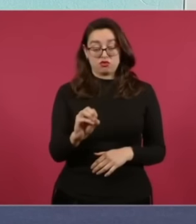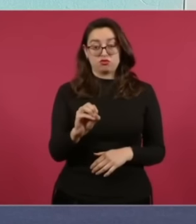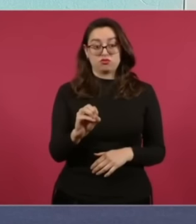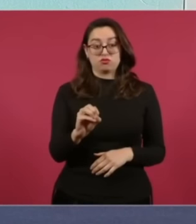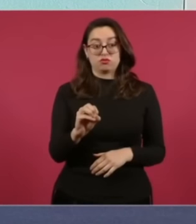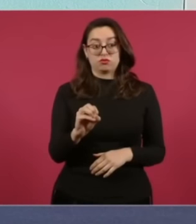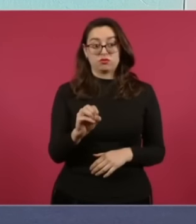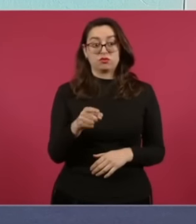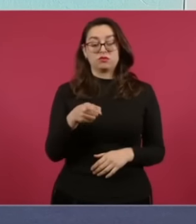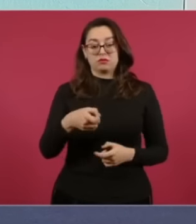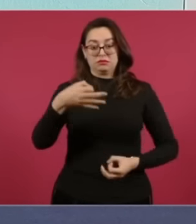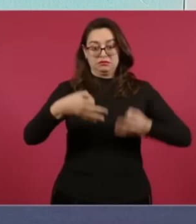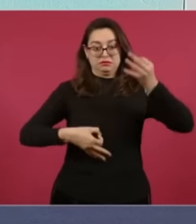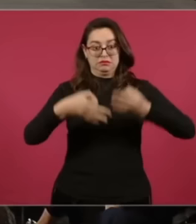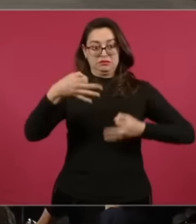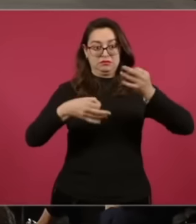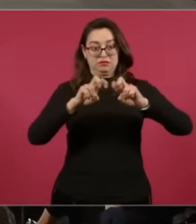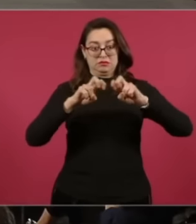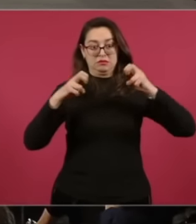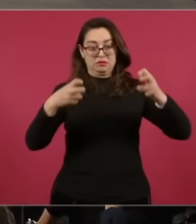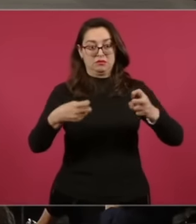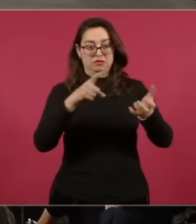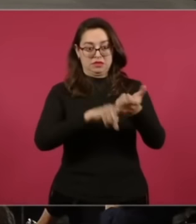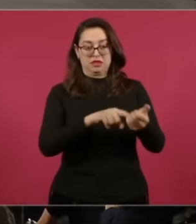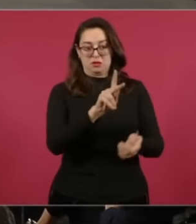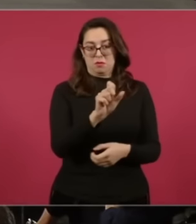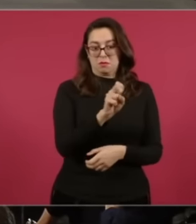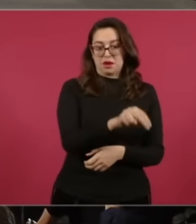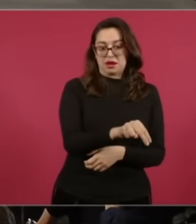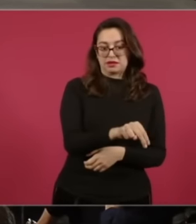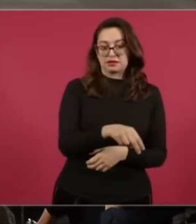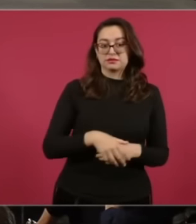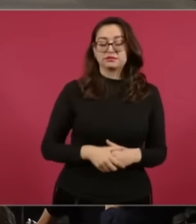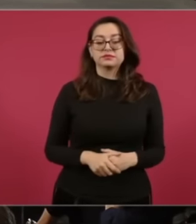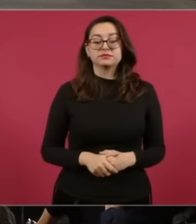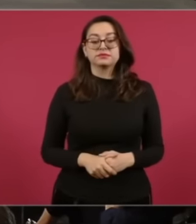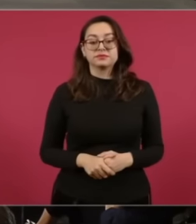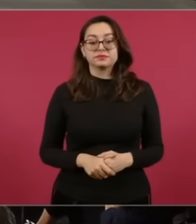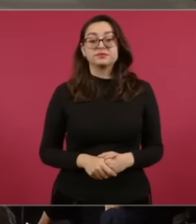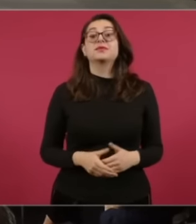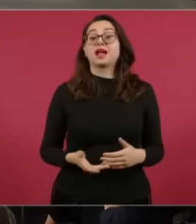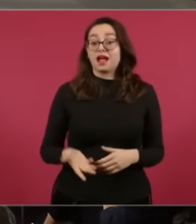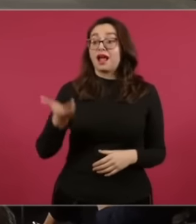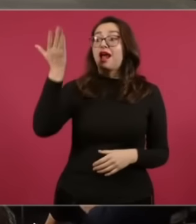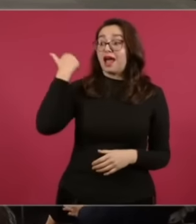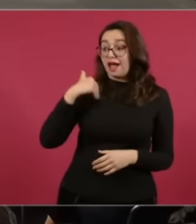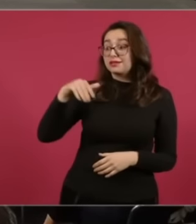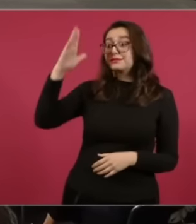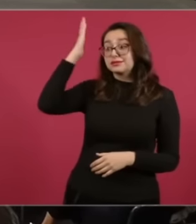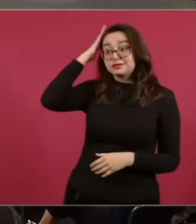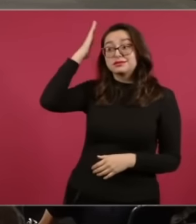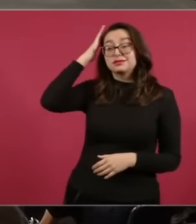Como Magistrado Ese Magistrado Fue Dirigente Del Pan En Coahuila Era El Dirigente Del Pan En Coahuila